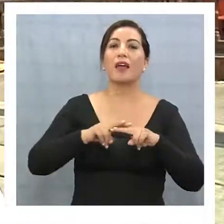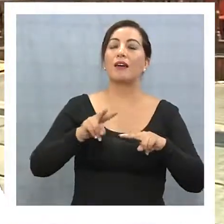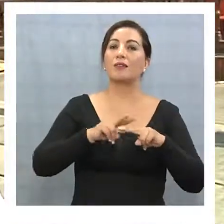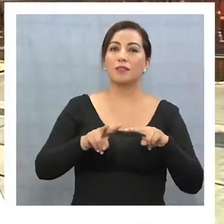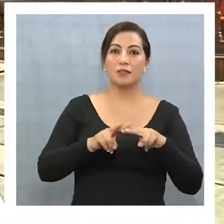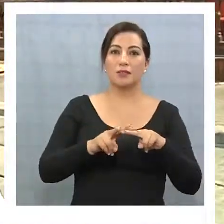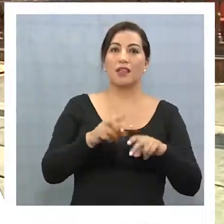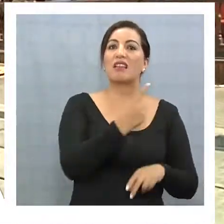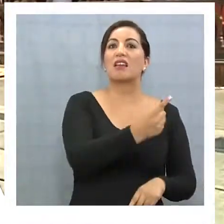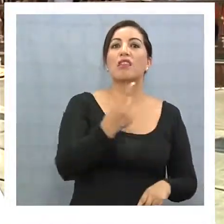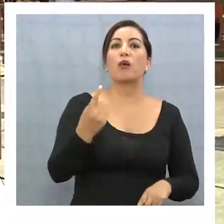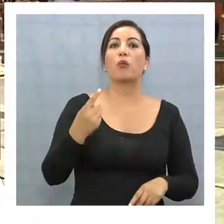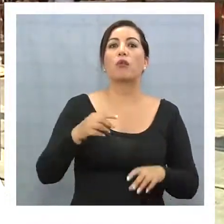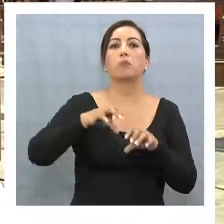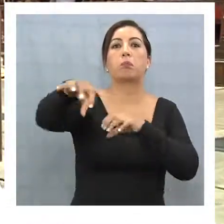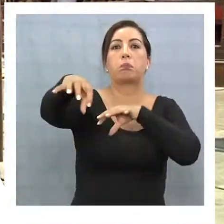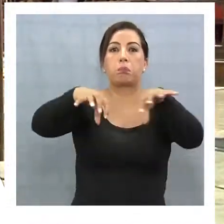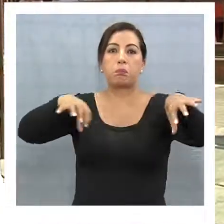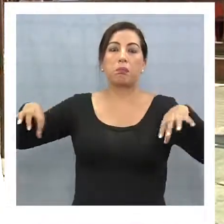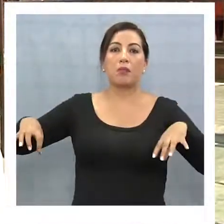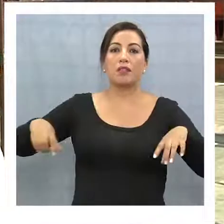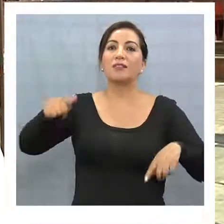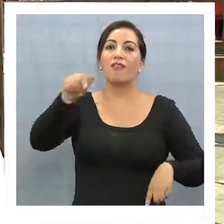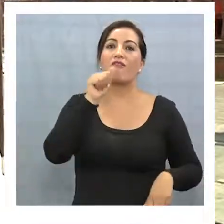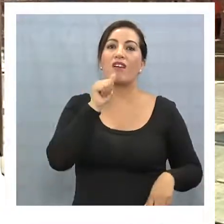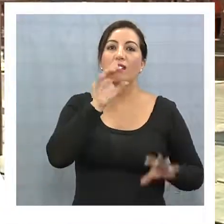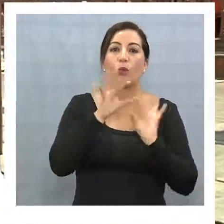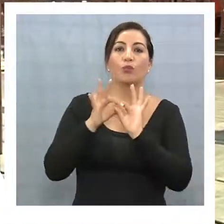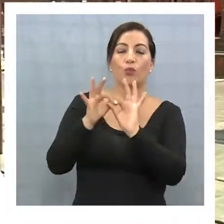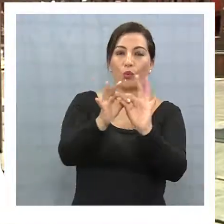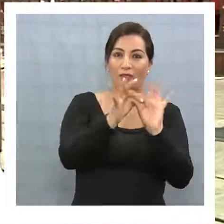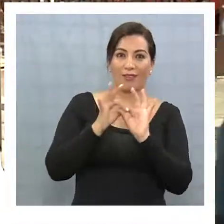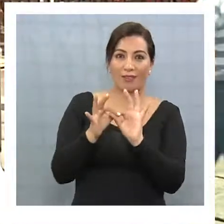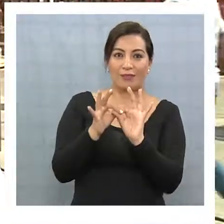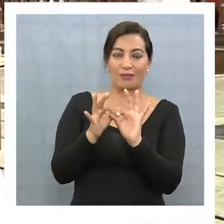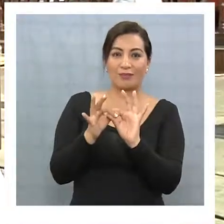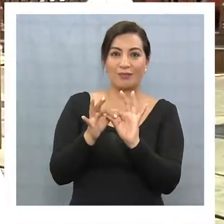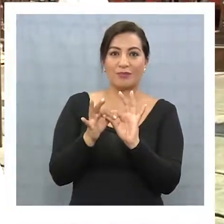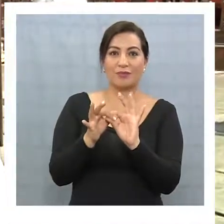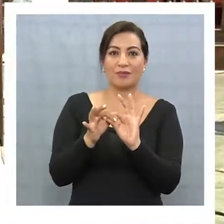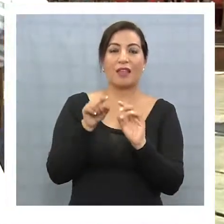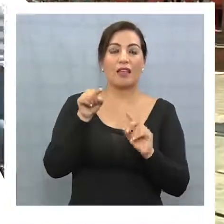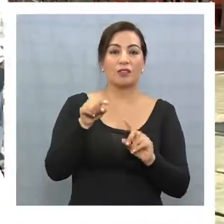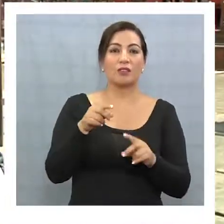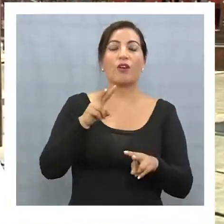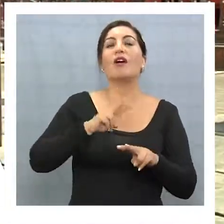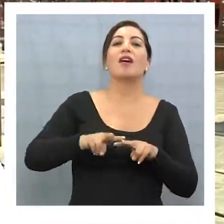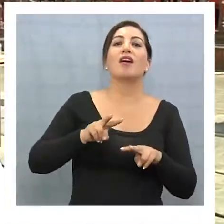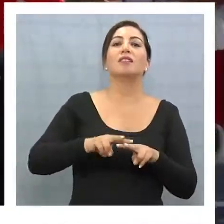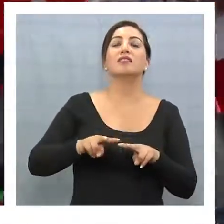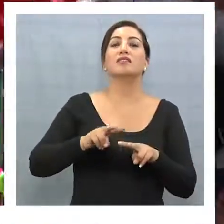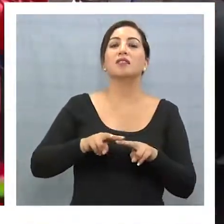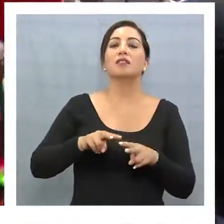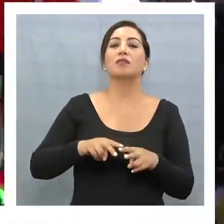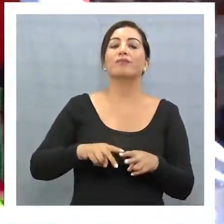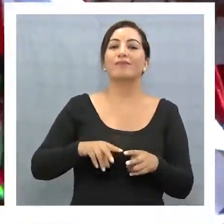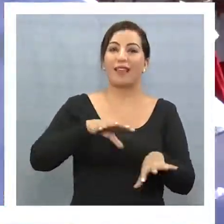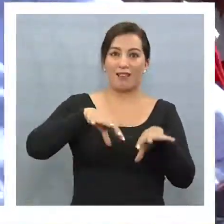mayor al que cada uno hace por forma separada. Eso es lo que falta. La sinergia que haría ese impacto tendríamos un calendario ordenado.